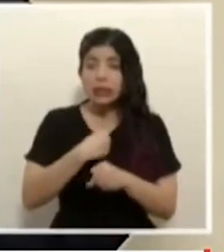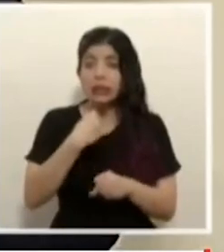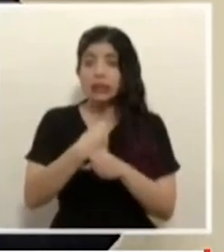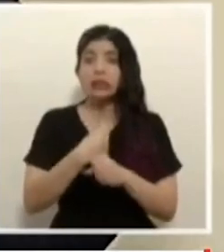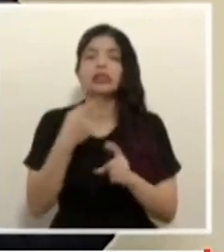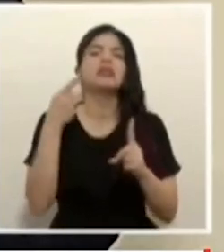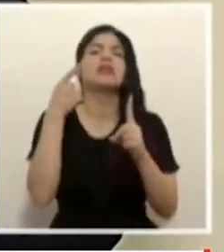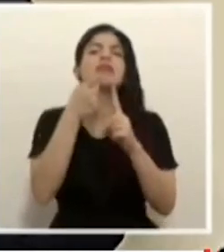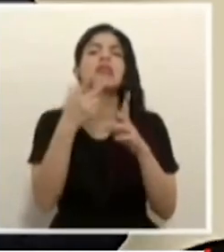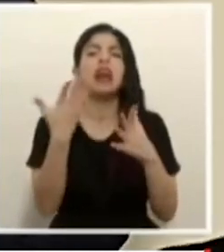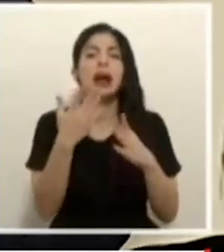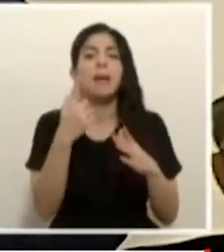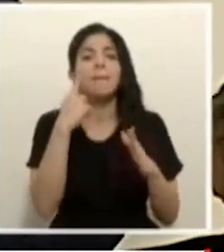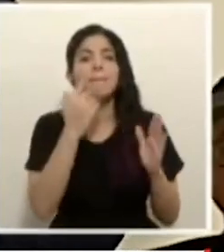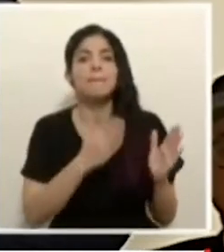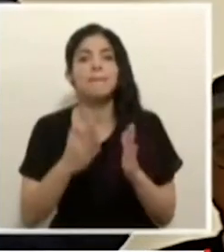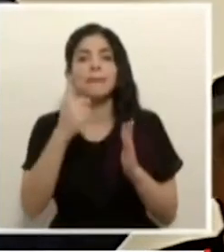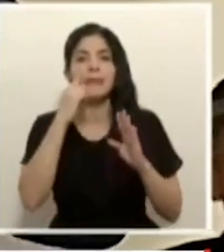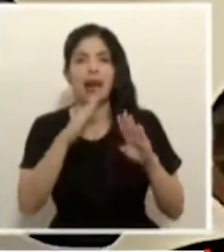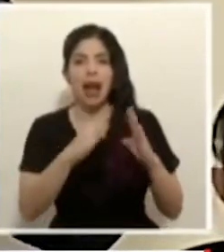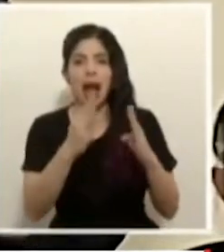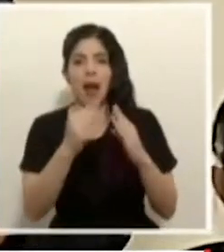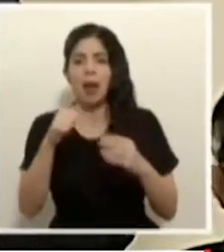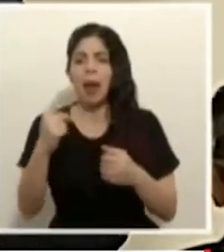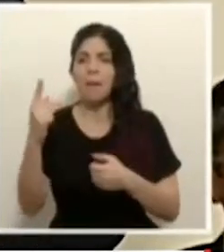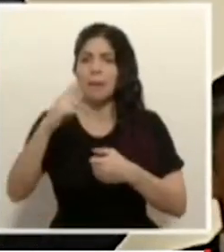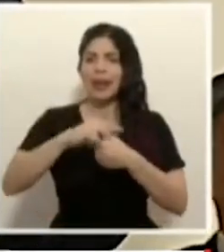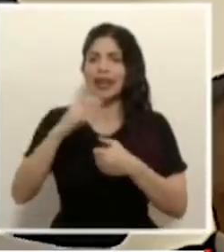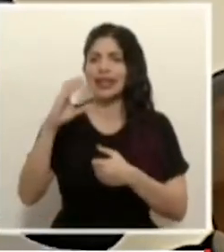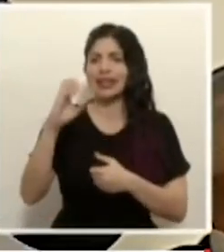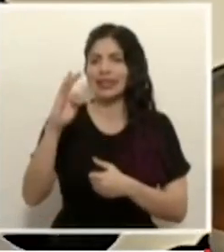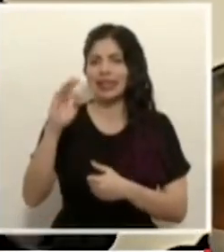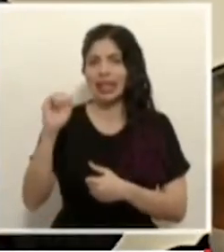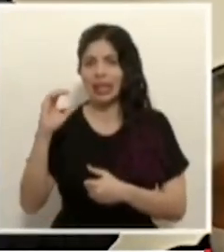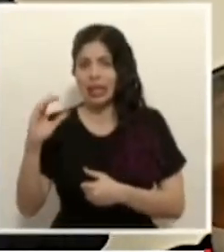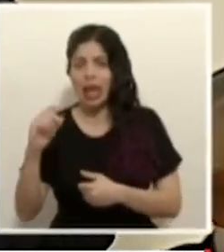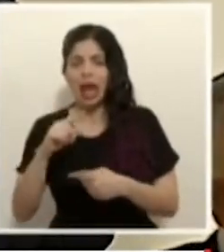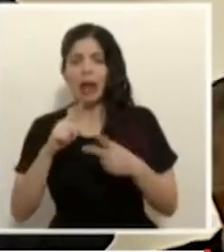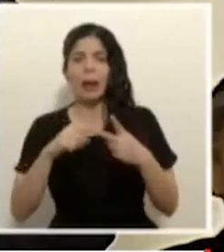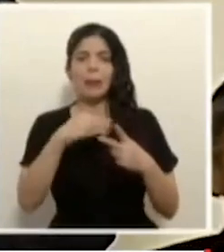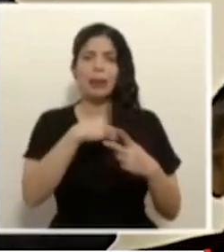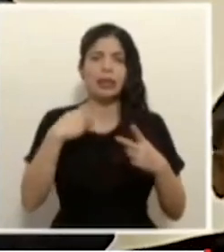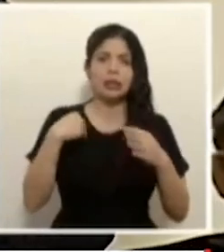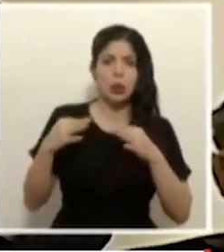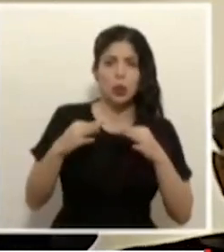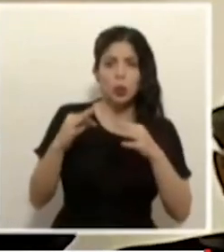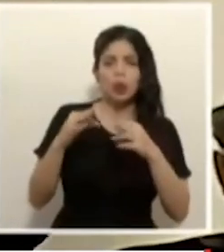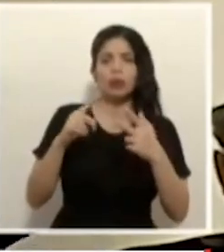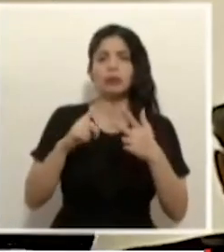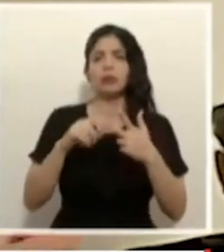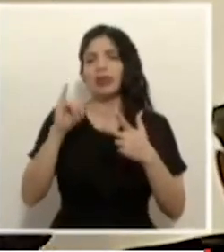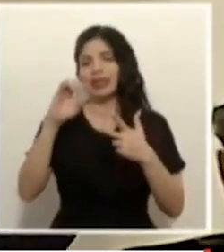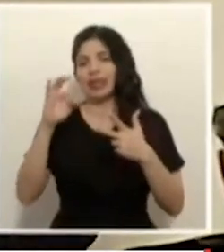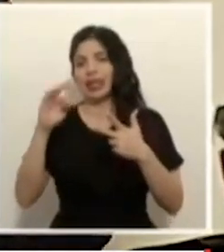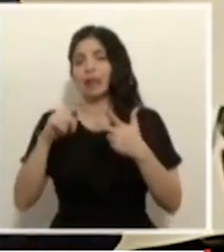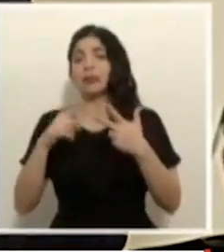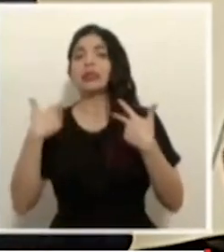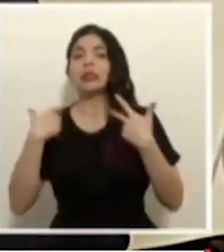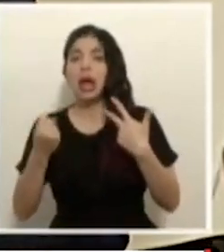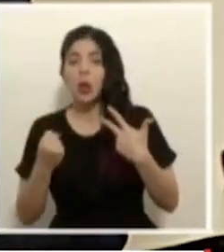para hacer estas aperturas o sea participa el CETAC el ministerio de turismo el ICT participa salud